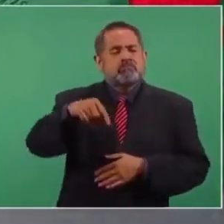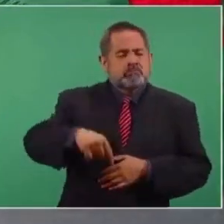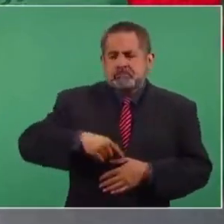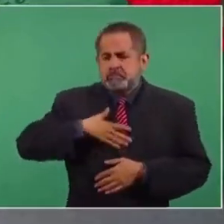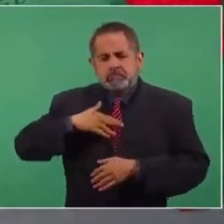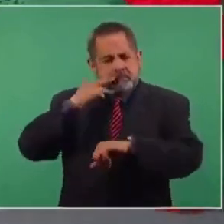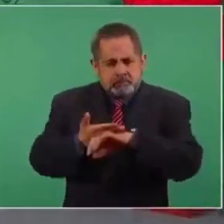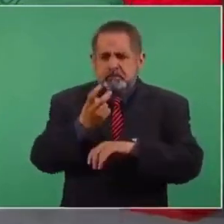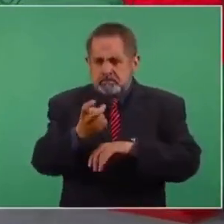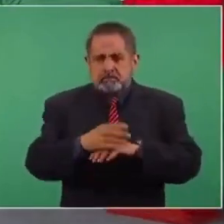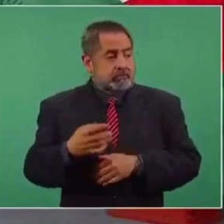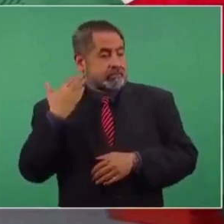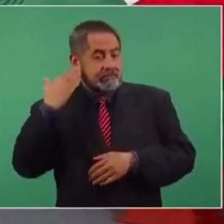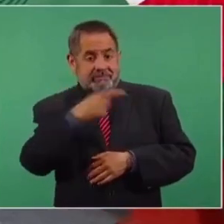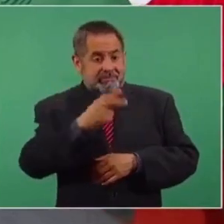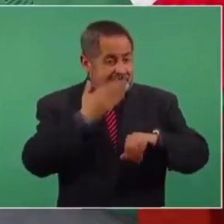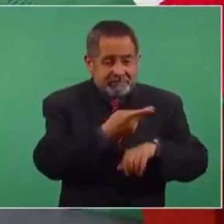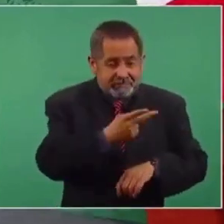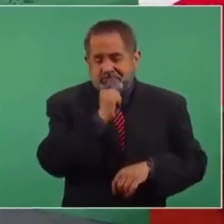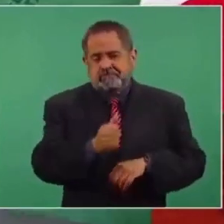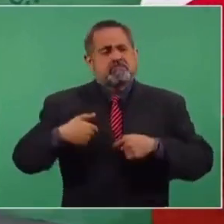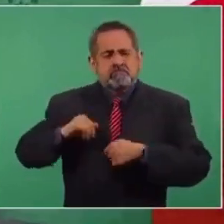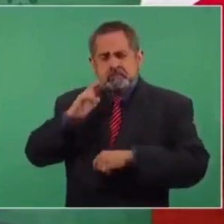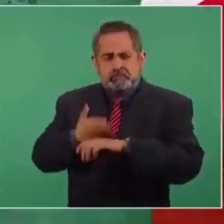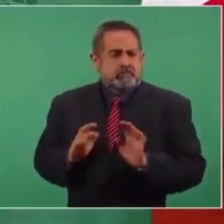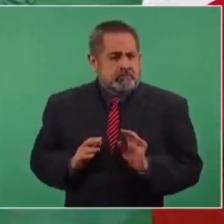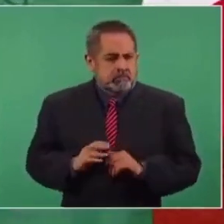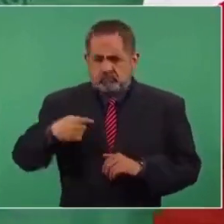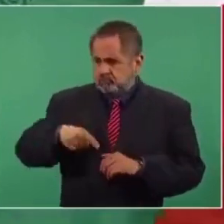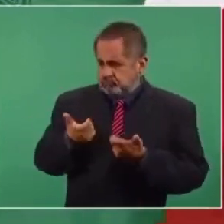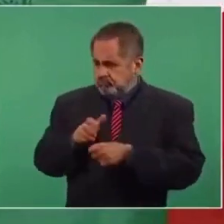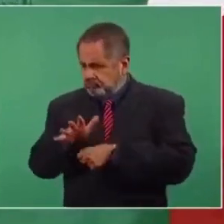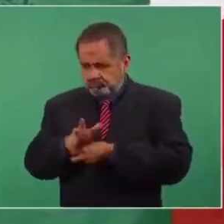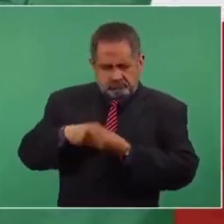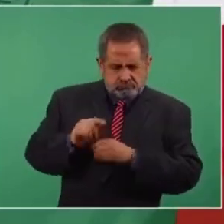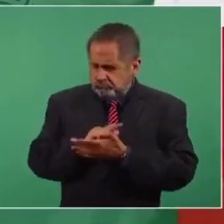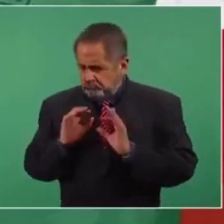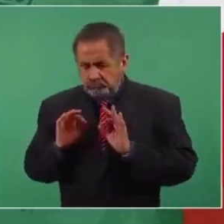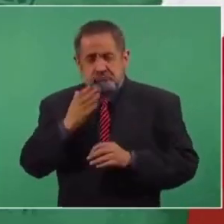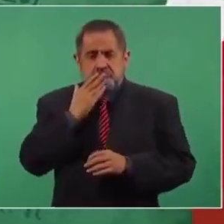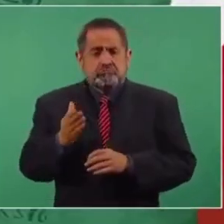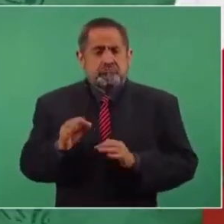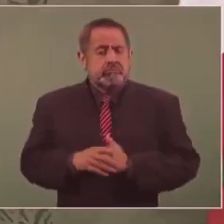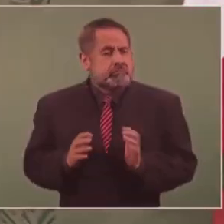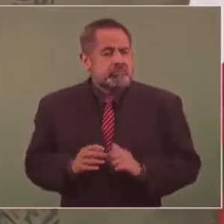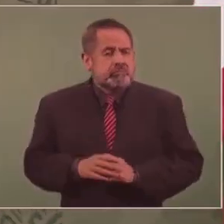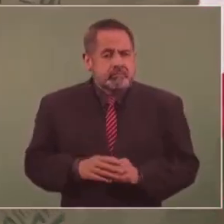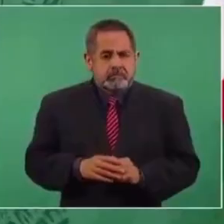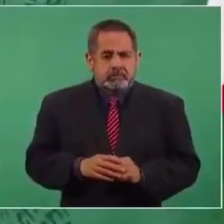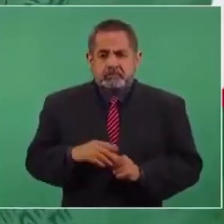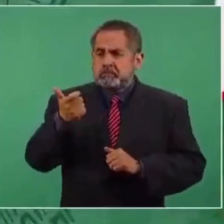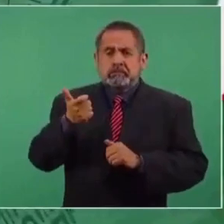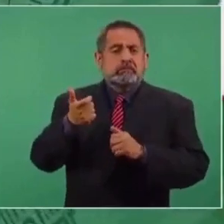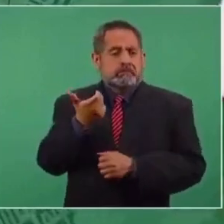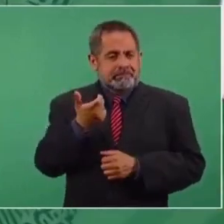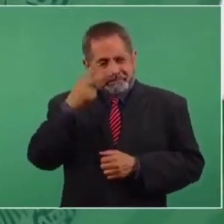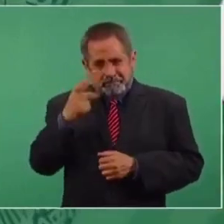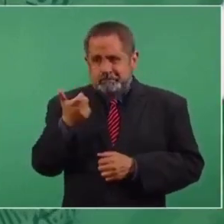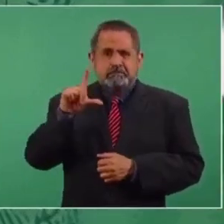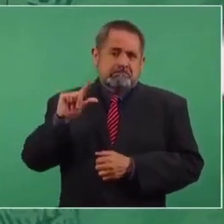responsabilidad, ellos no hicieron eso, no tenemos finanzas sanas, no tenemos devaluación,